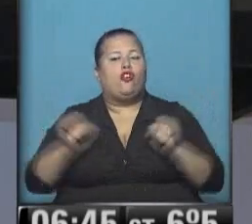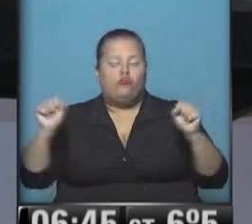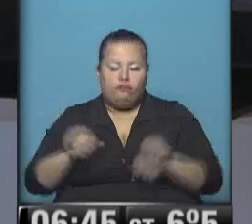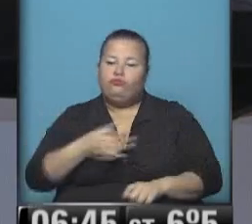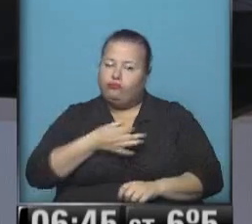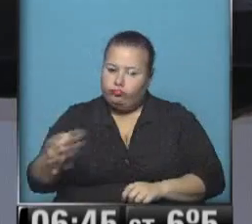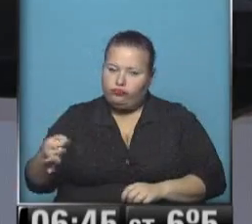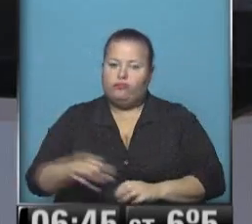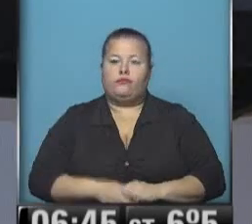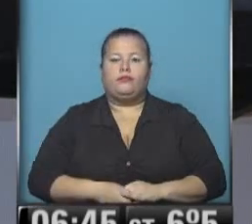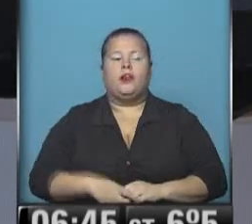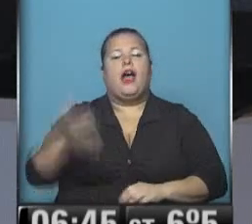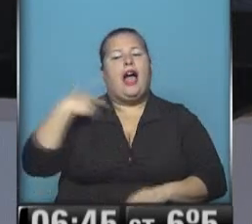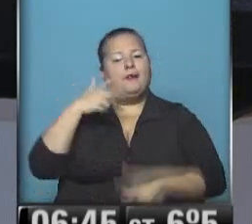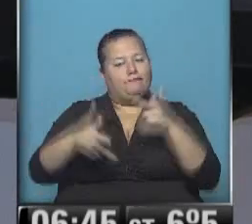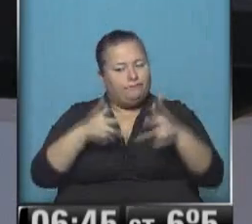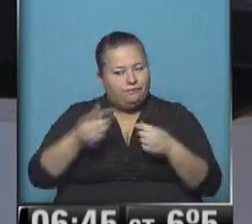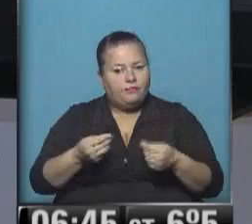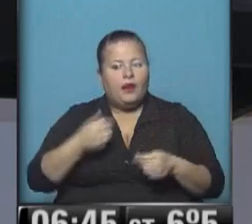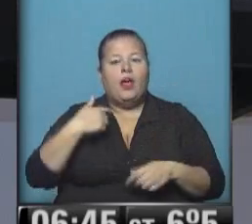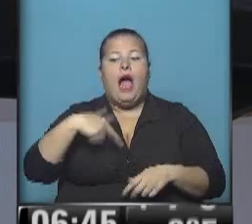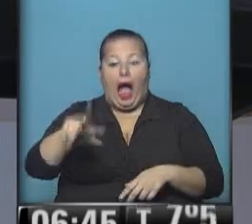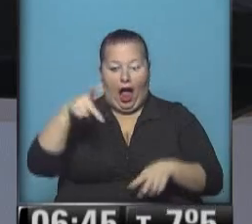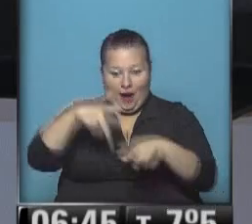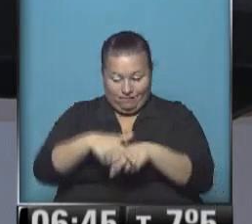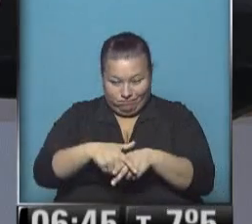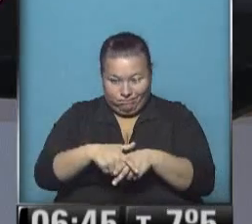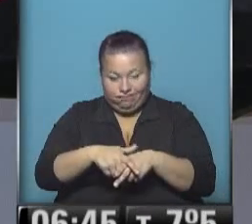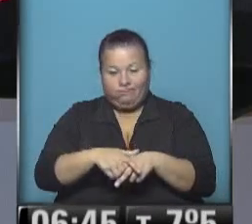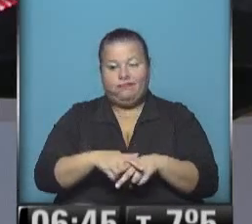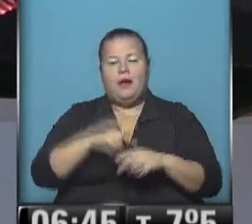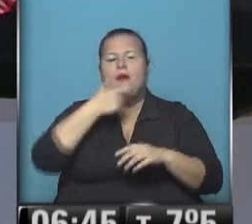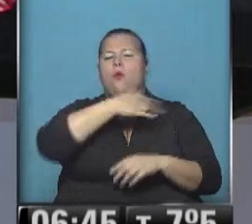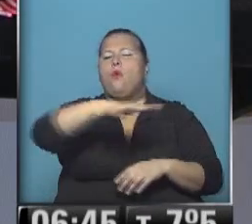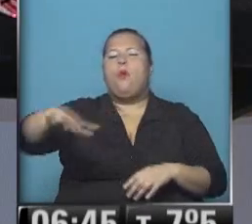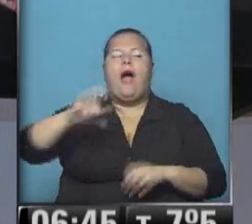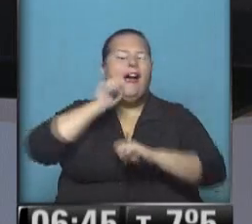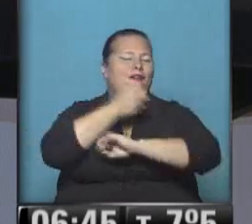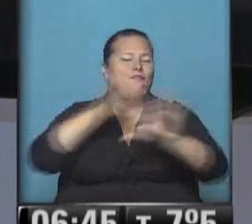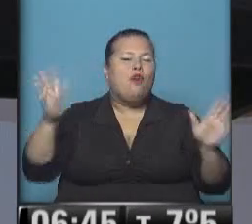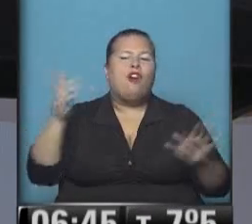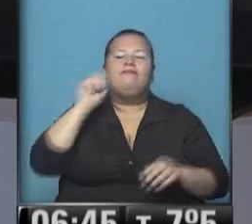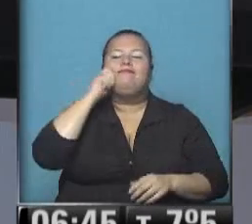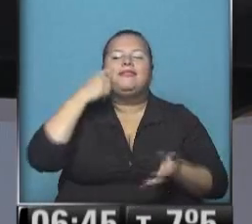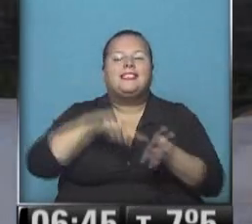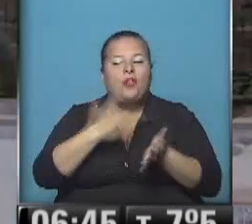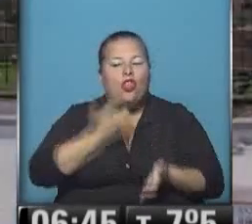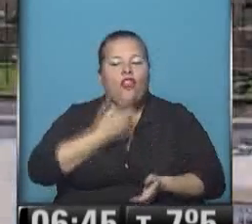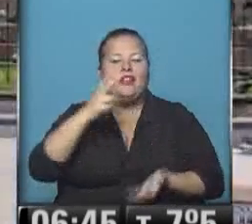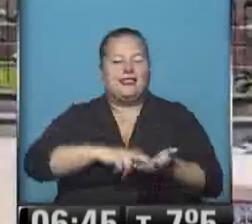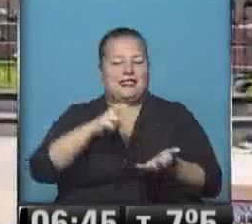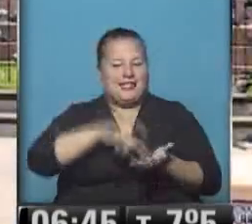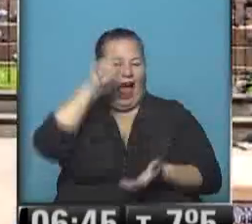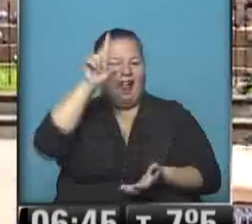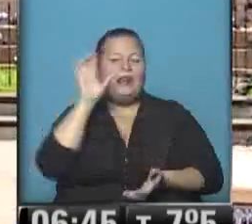efectivamente. Les decía, vamos a una pausa con paisajes bellísimos de la linda ciudad de Salta,